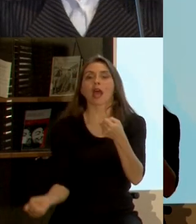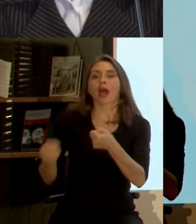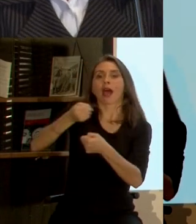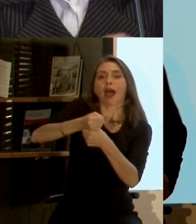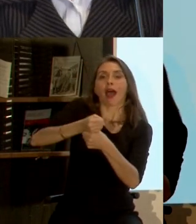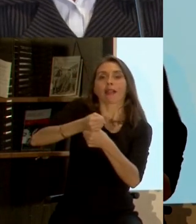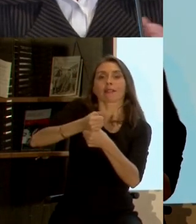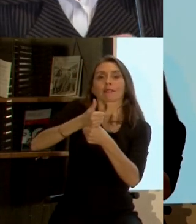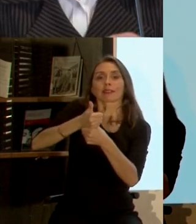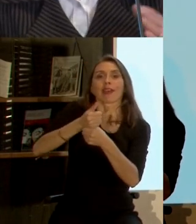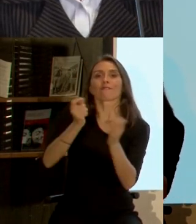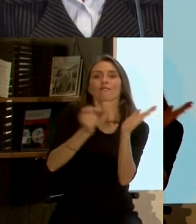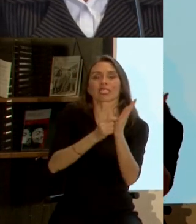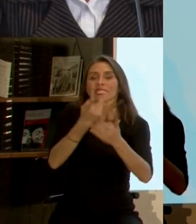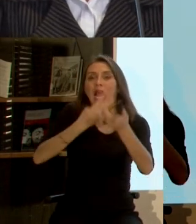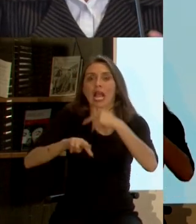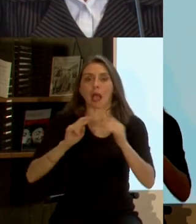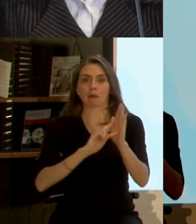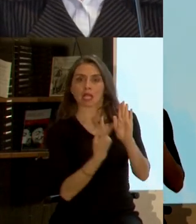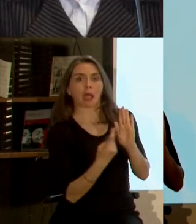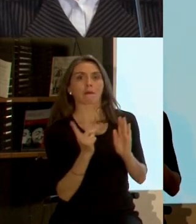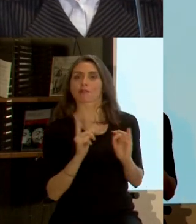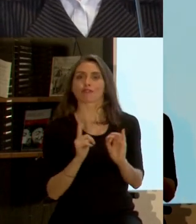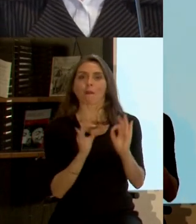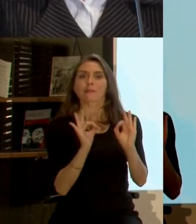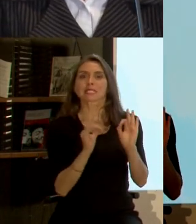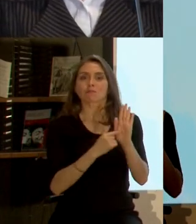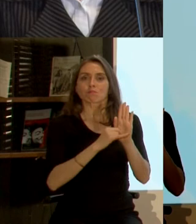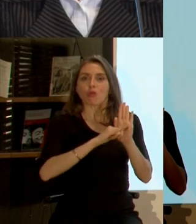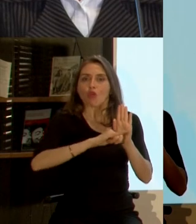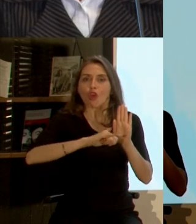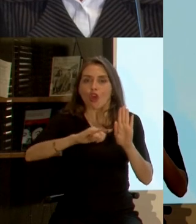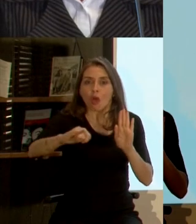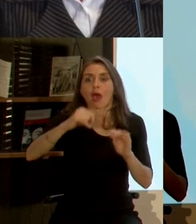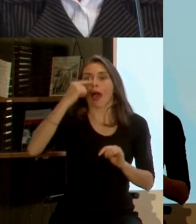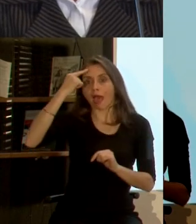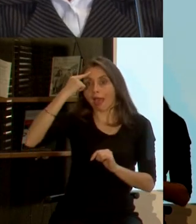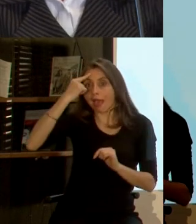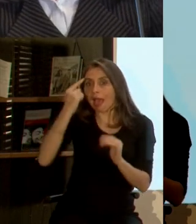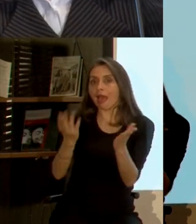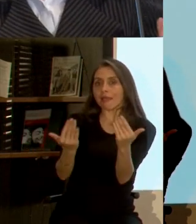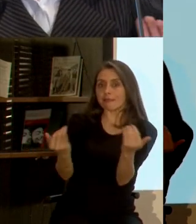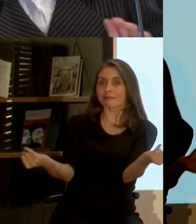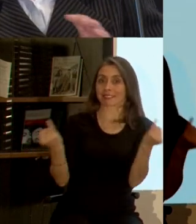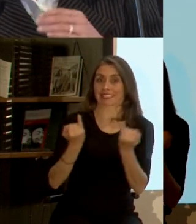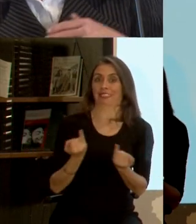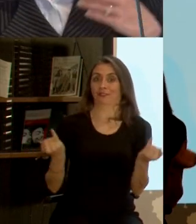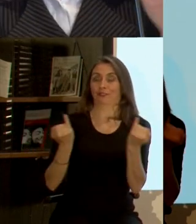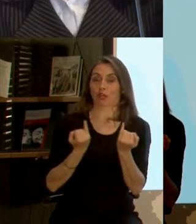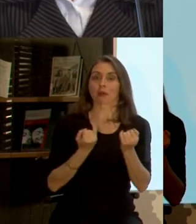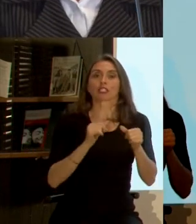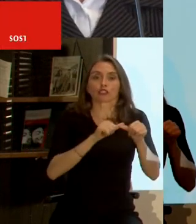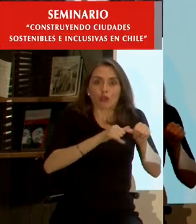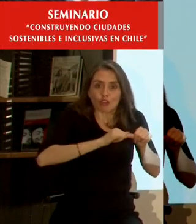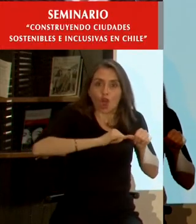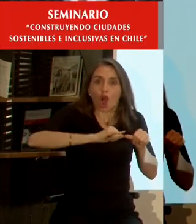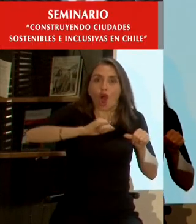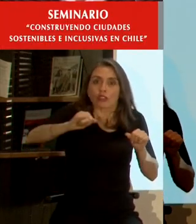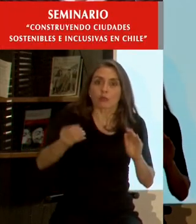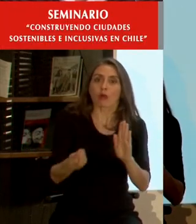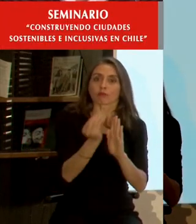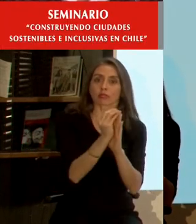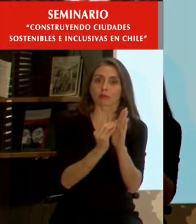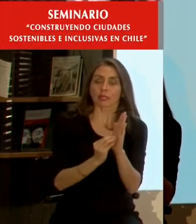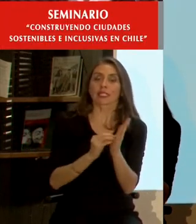de fechas o de información entonces lo que se buscó fue generar información que fuera continua y ya tenemos